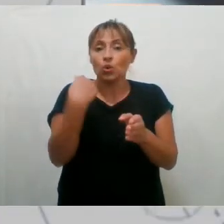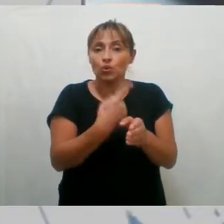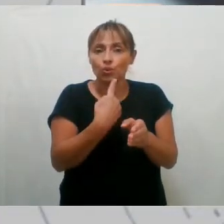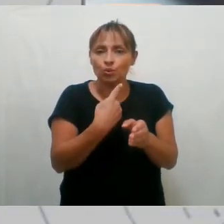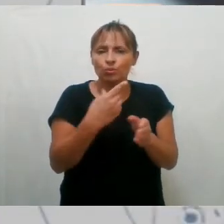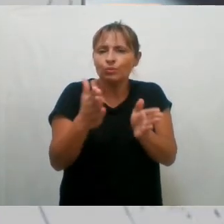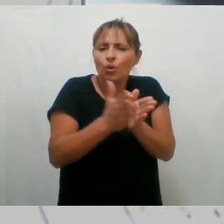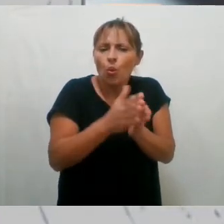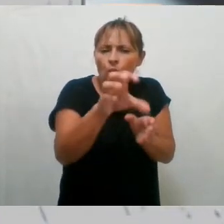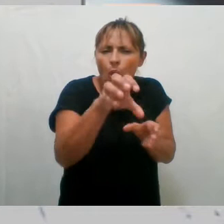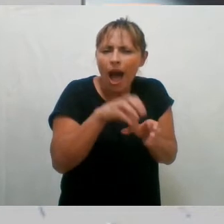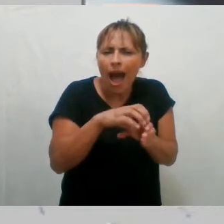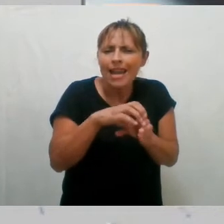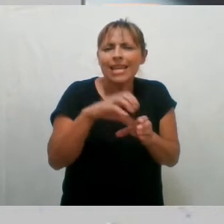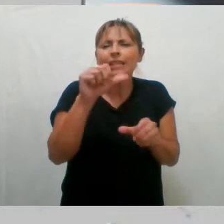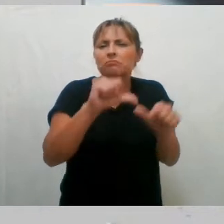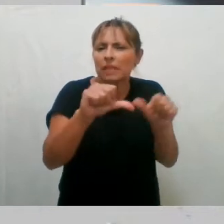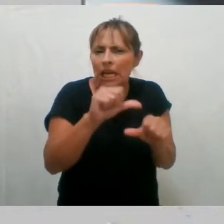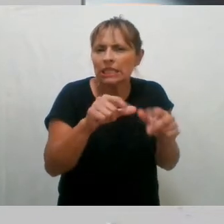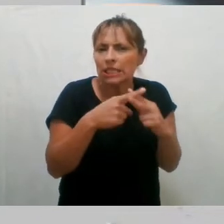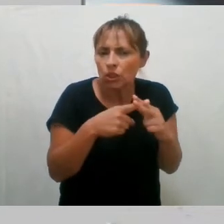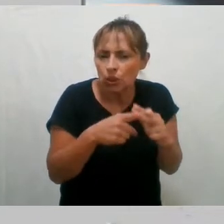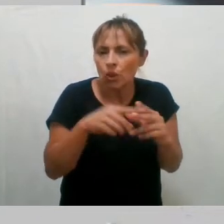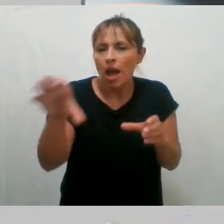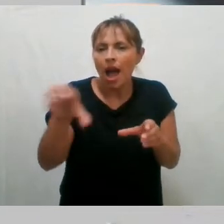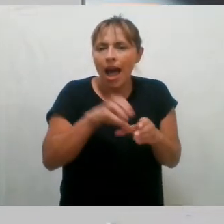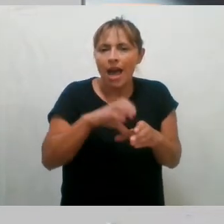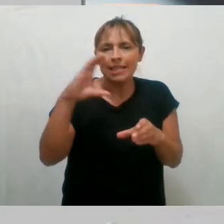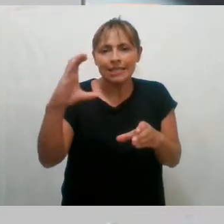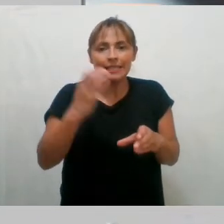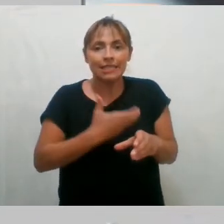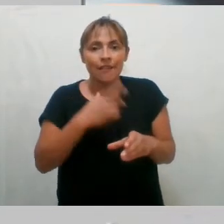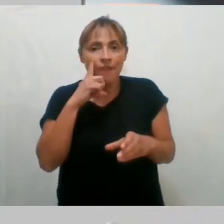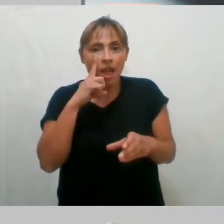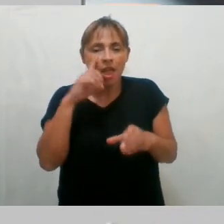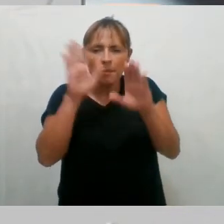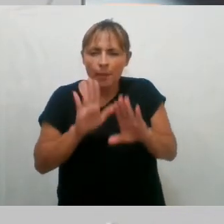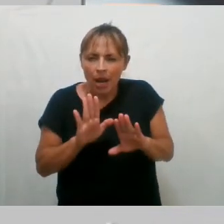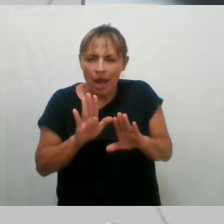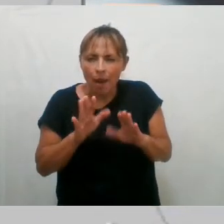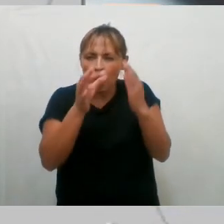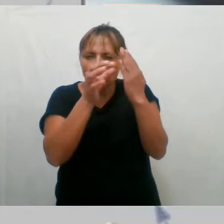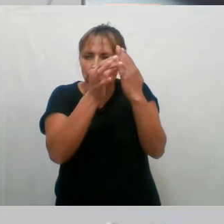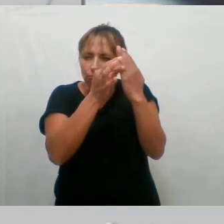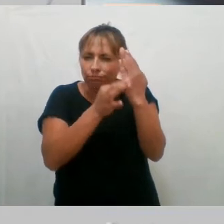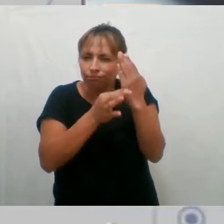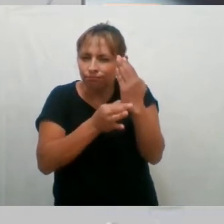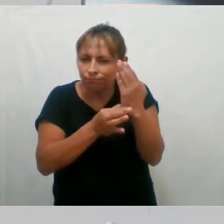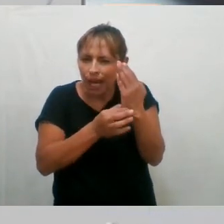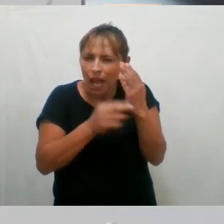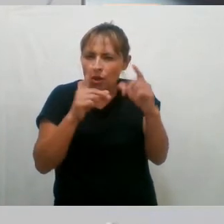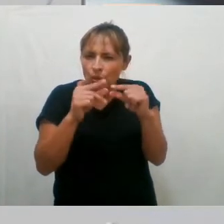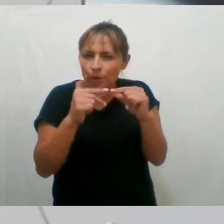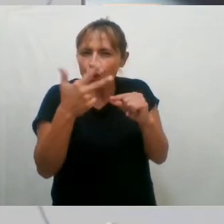Tecnología, CFI, hemos elaborado nuestra tercera guía, que continúa así a las dos anteriores, la última